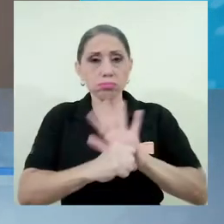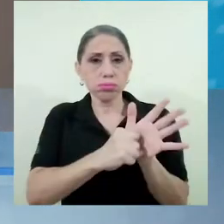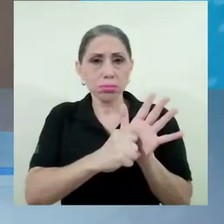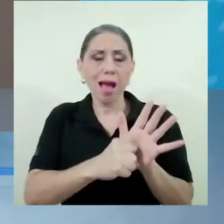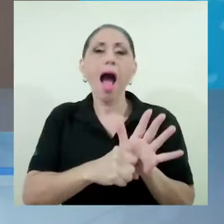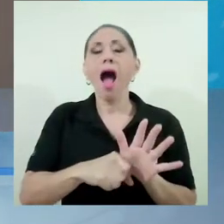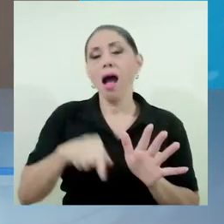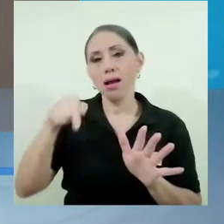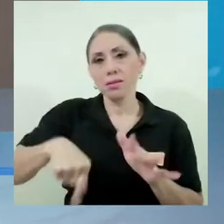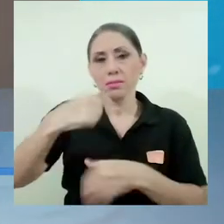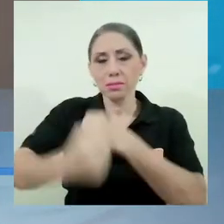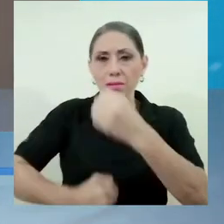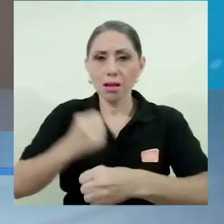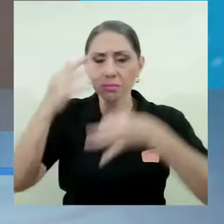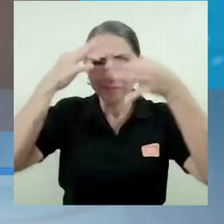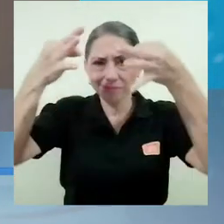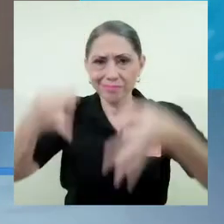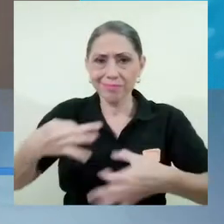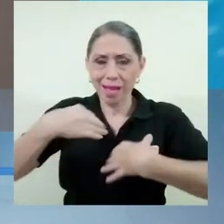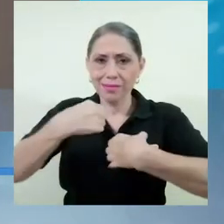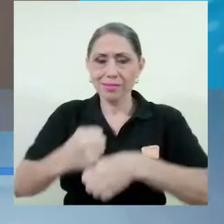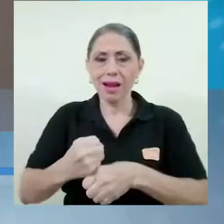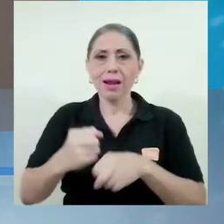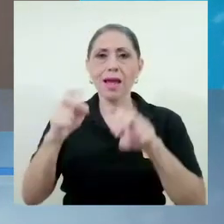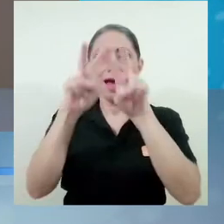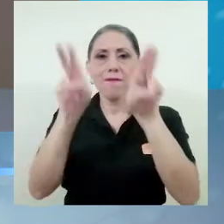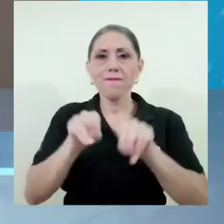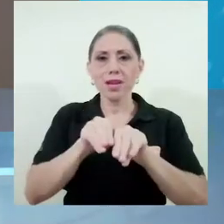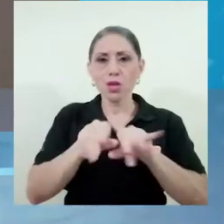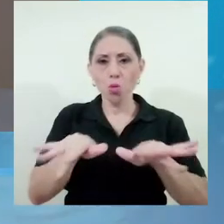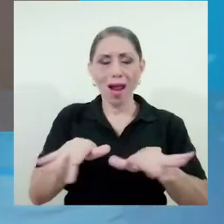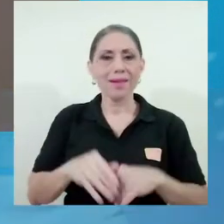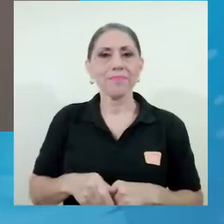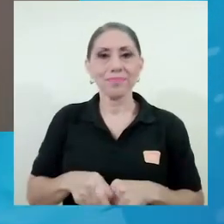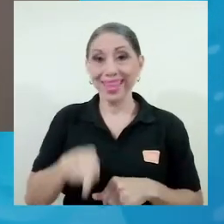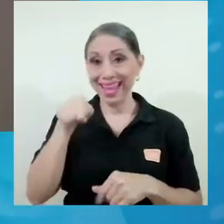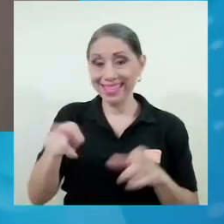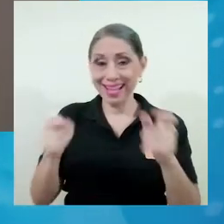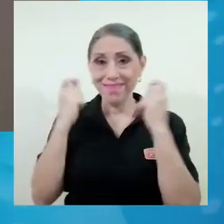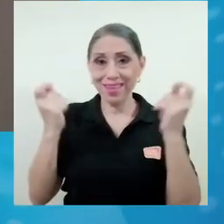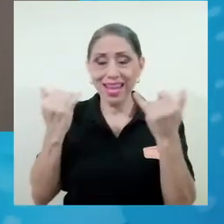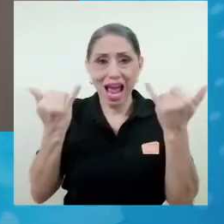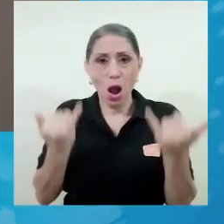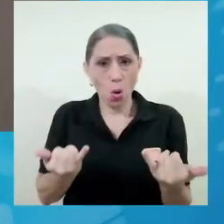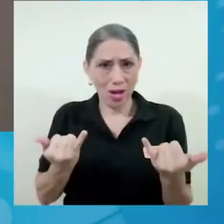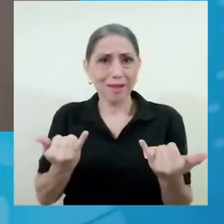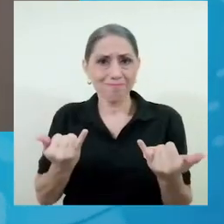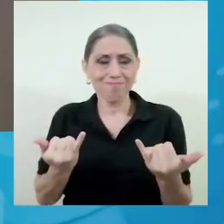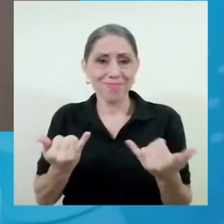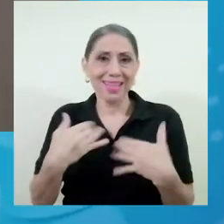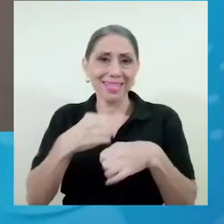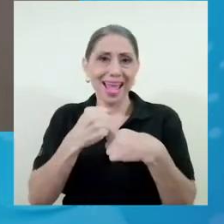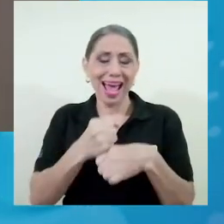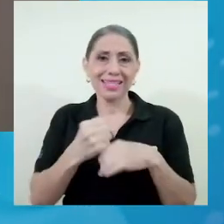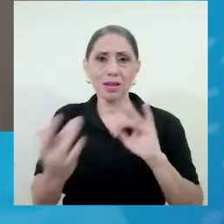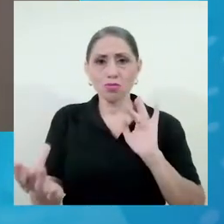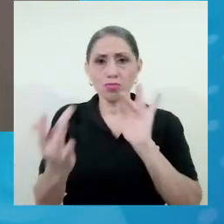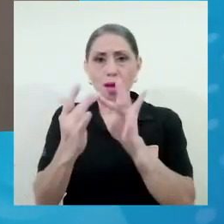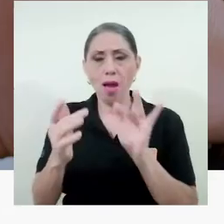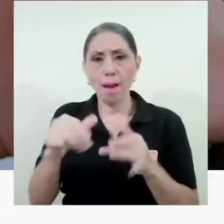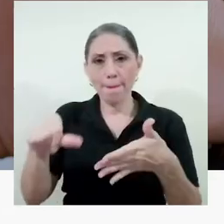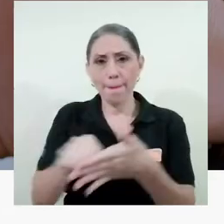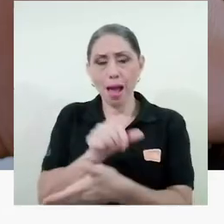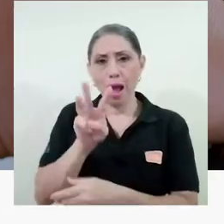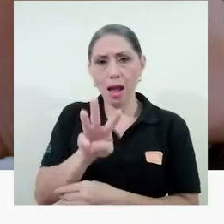este año se decidió realizarla de manera virtual. Por ende, esta feria ahora se trasladó a realizar una página web